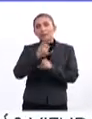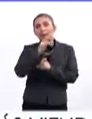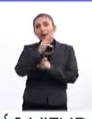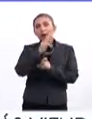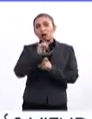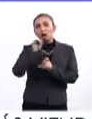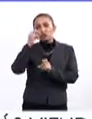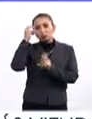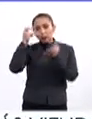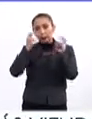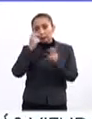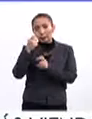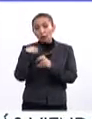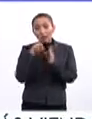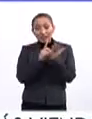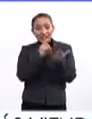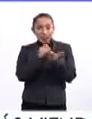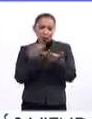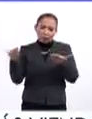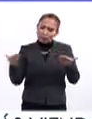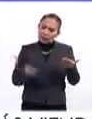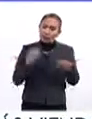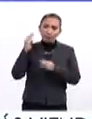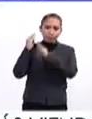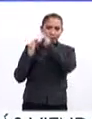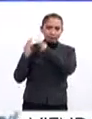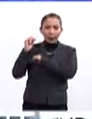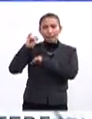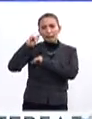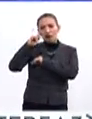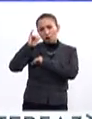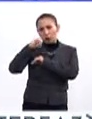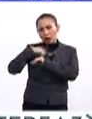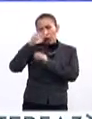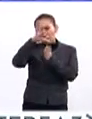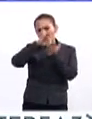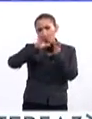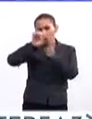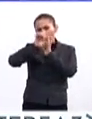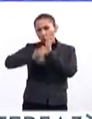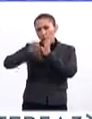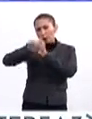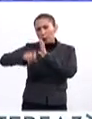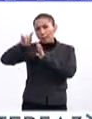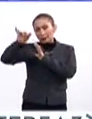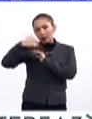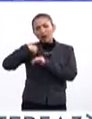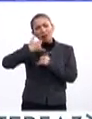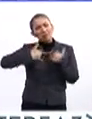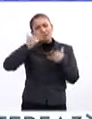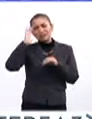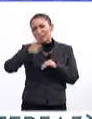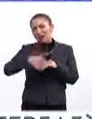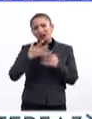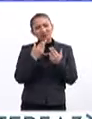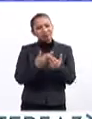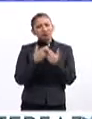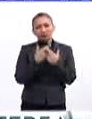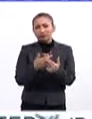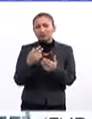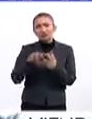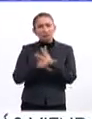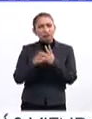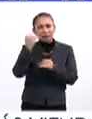sin ningún problema. Con un diccionario tal vez de mitología, porque hay muchas referencias mitológicas, que además los chavos ahora tienen un chorro de